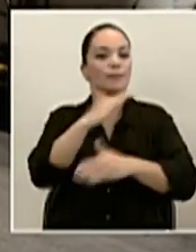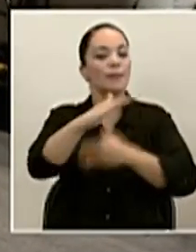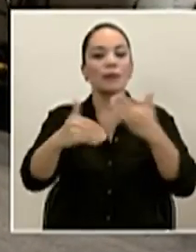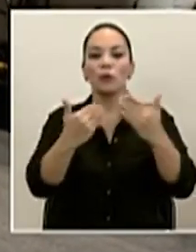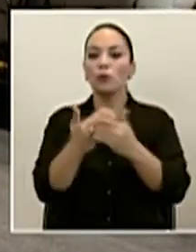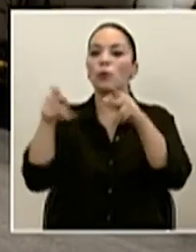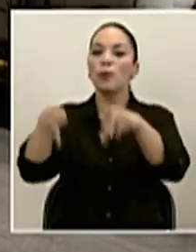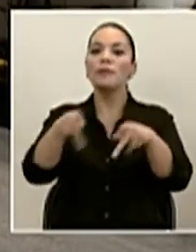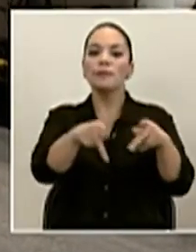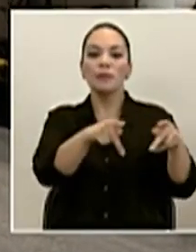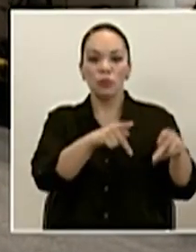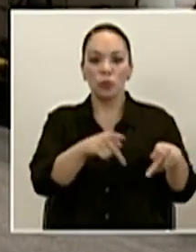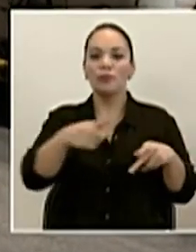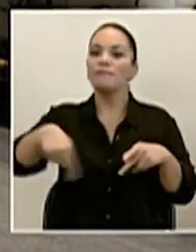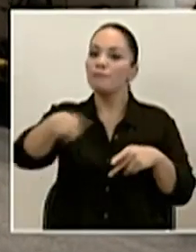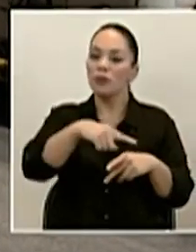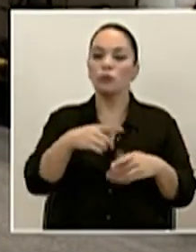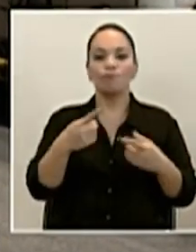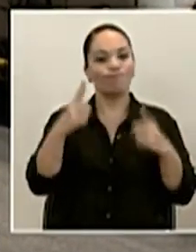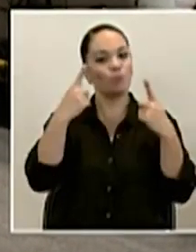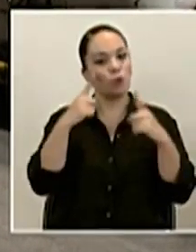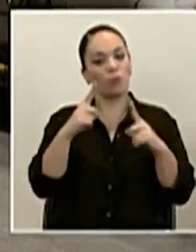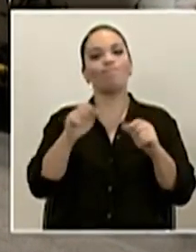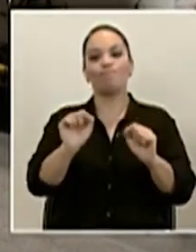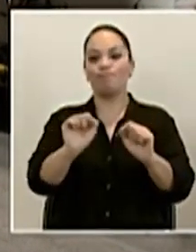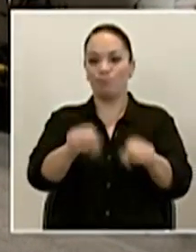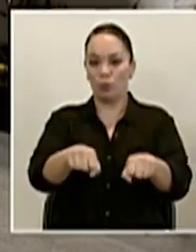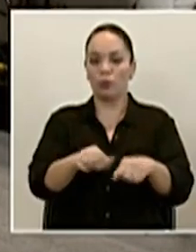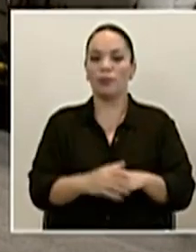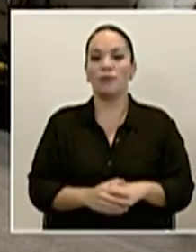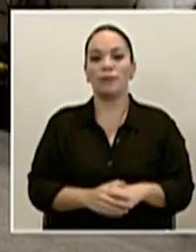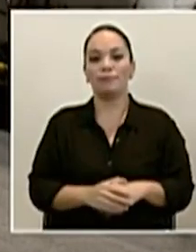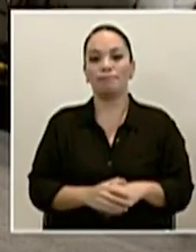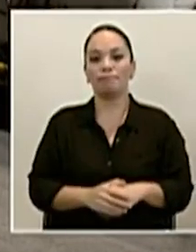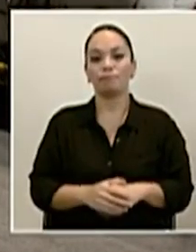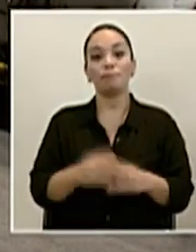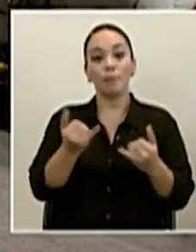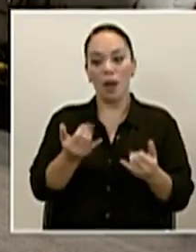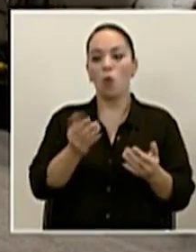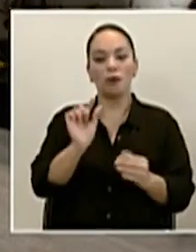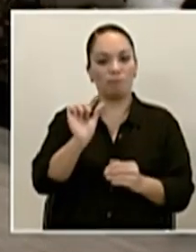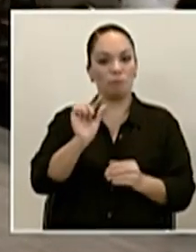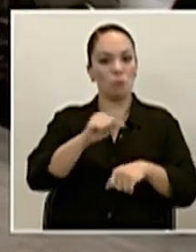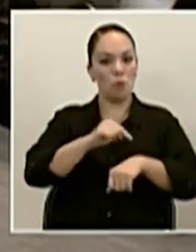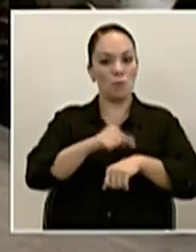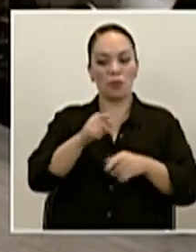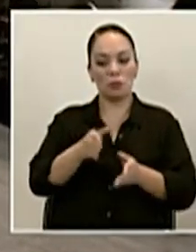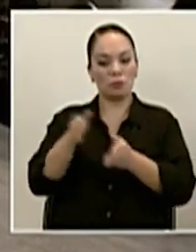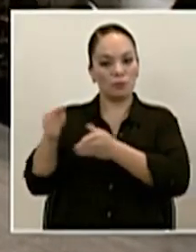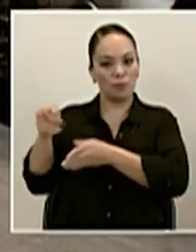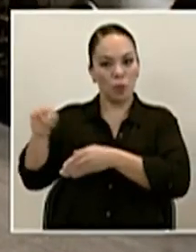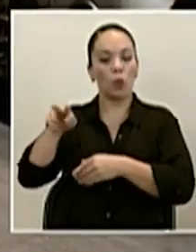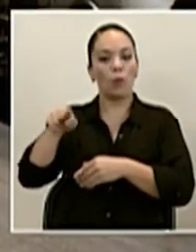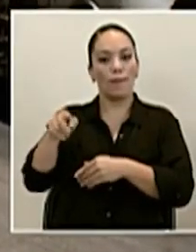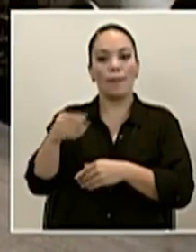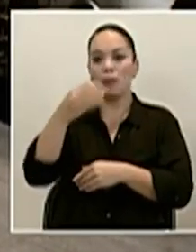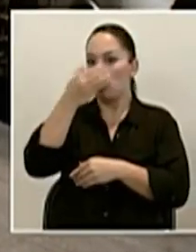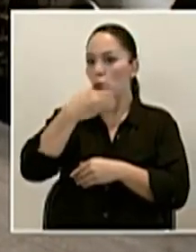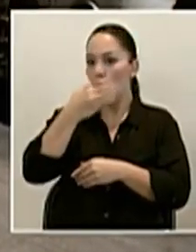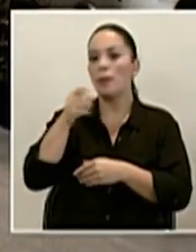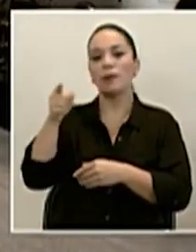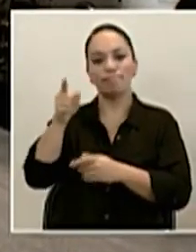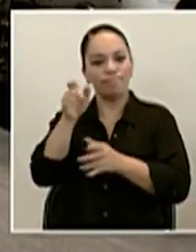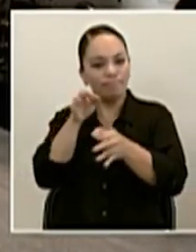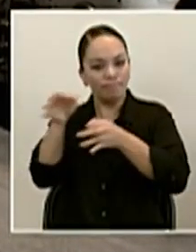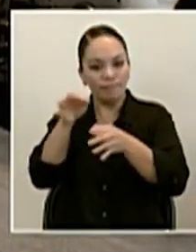las personas que han hecho esto posible. Don Román detallará en un instante los detalles de esta